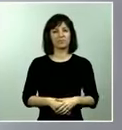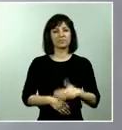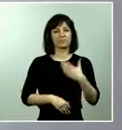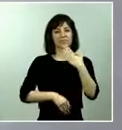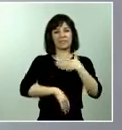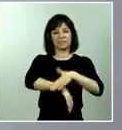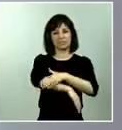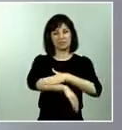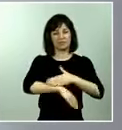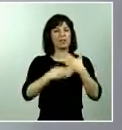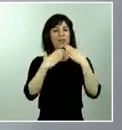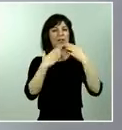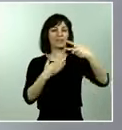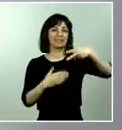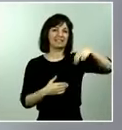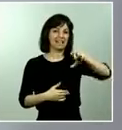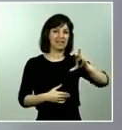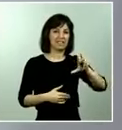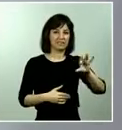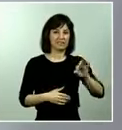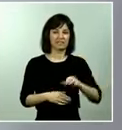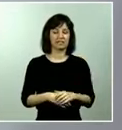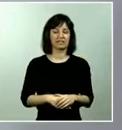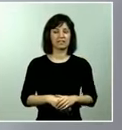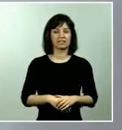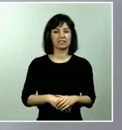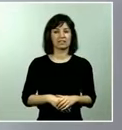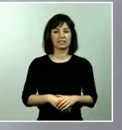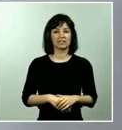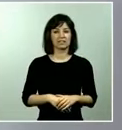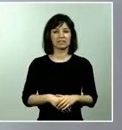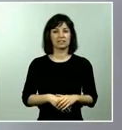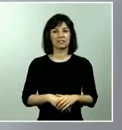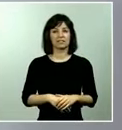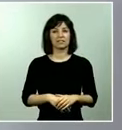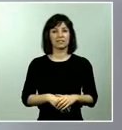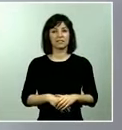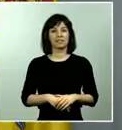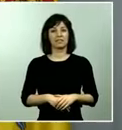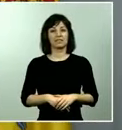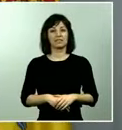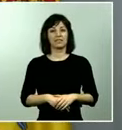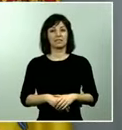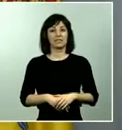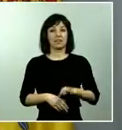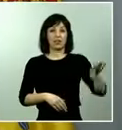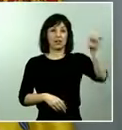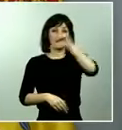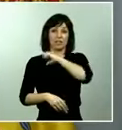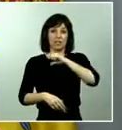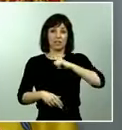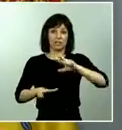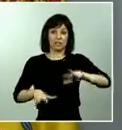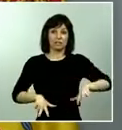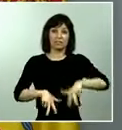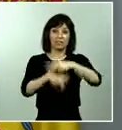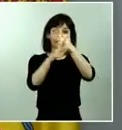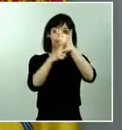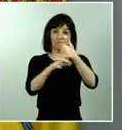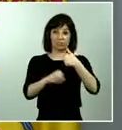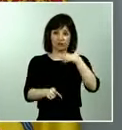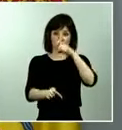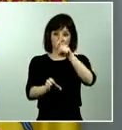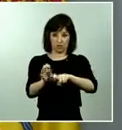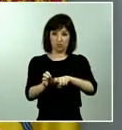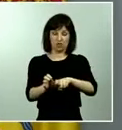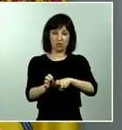desconozco porque he estado en la reunión de la conferencia de presidentes lo que se ha podido manifestar en la rueda de prensa técnica a la que